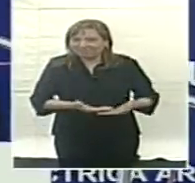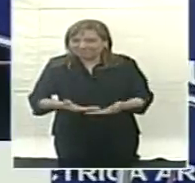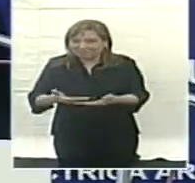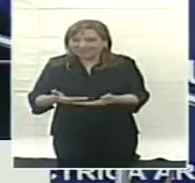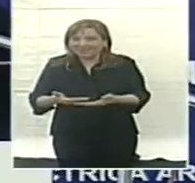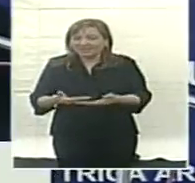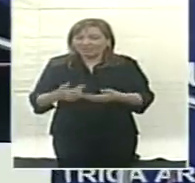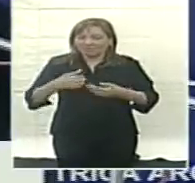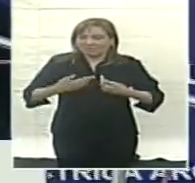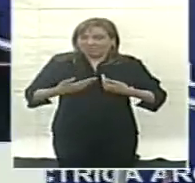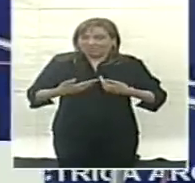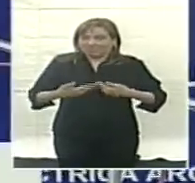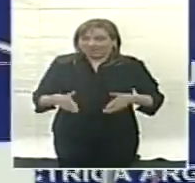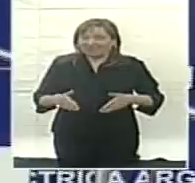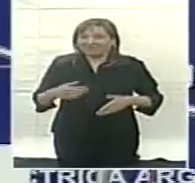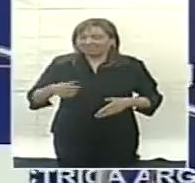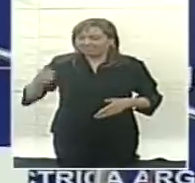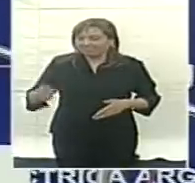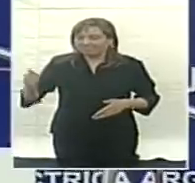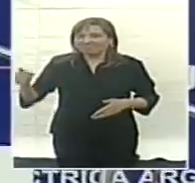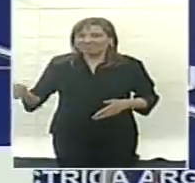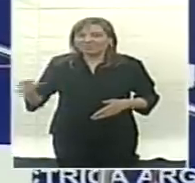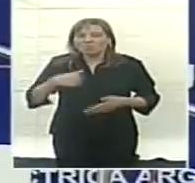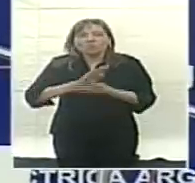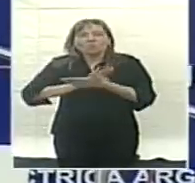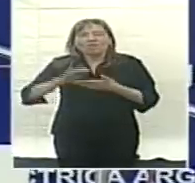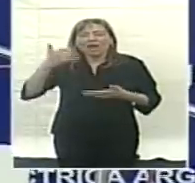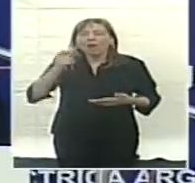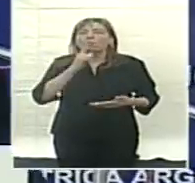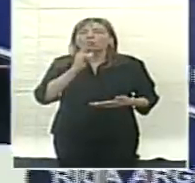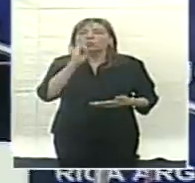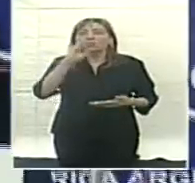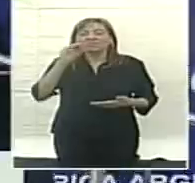iniciar las tareas de esta Atucha II,